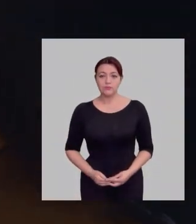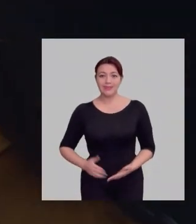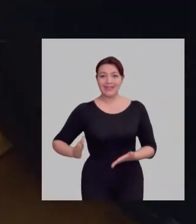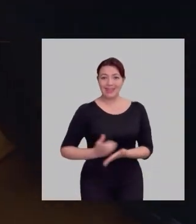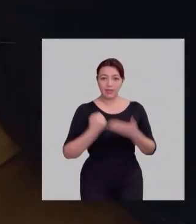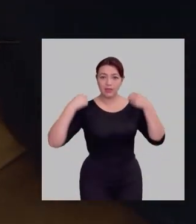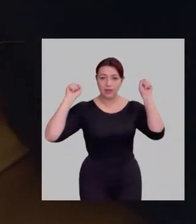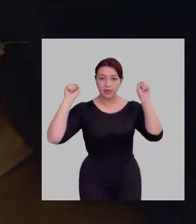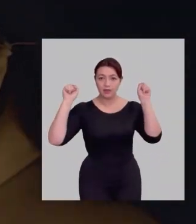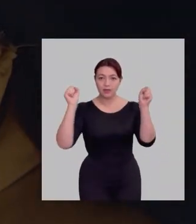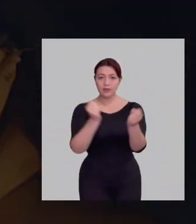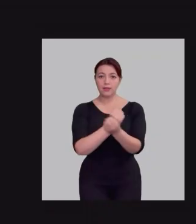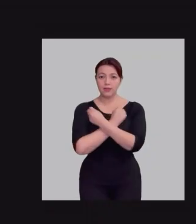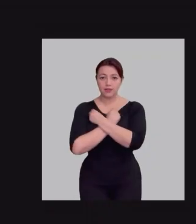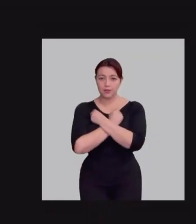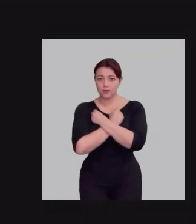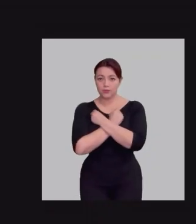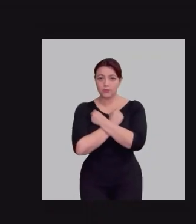Que gane el amor.